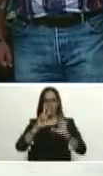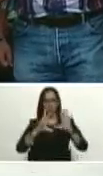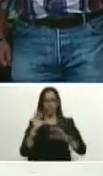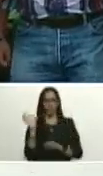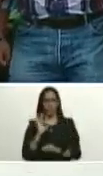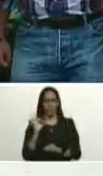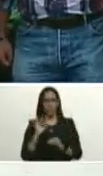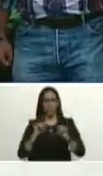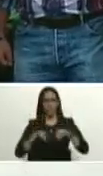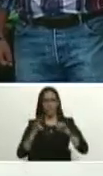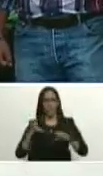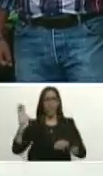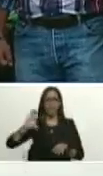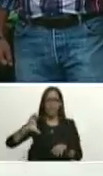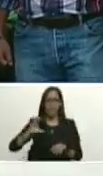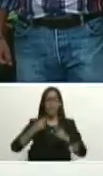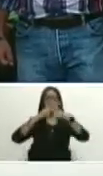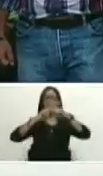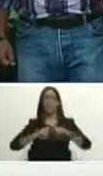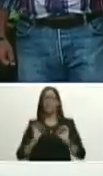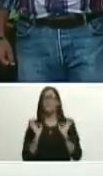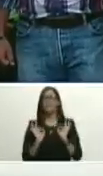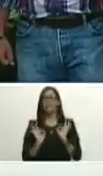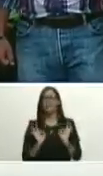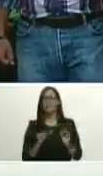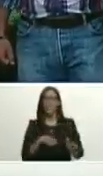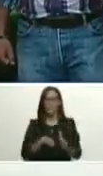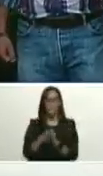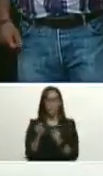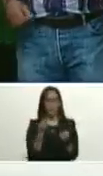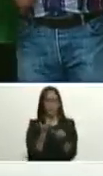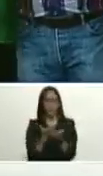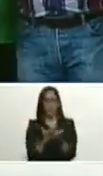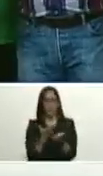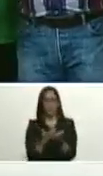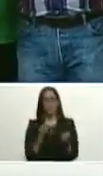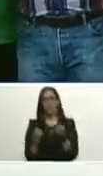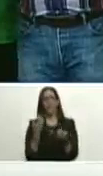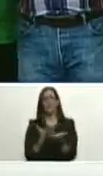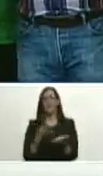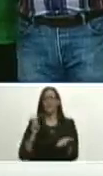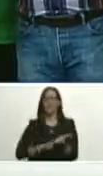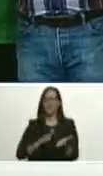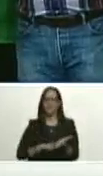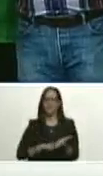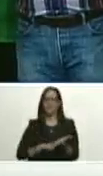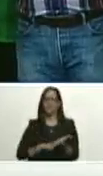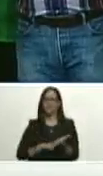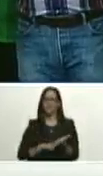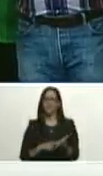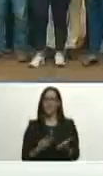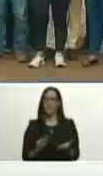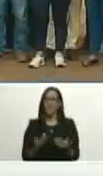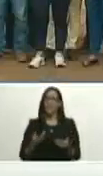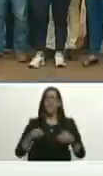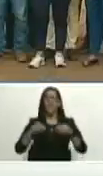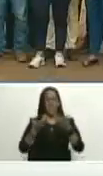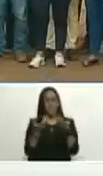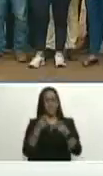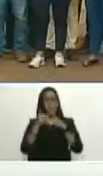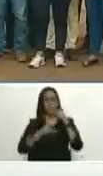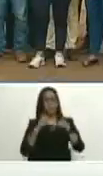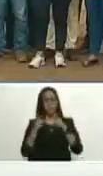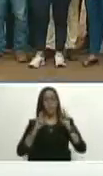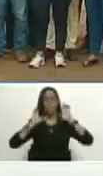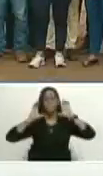siembra de cereales datos precisos del crecimiento económico de la economía real en el rubro en maíz